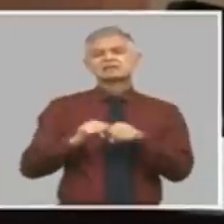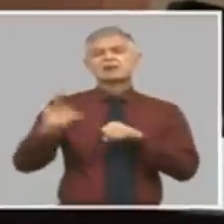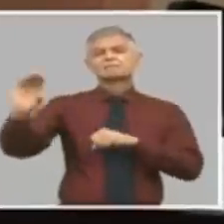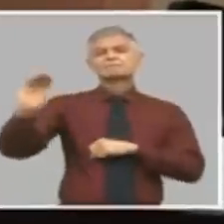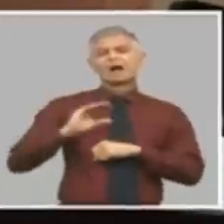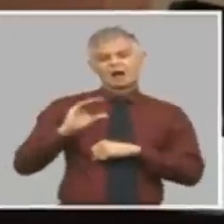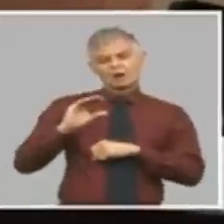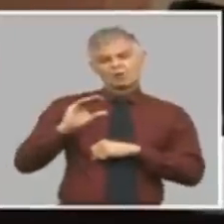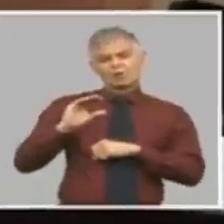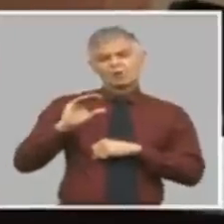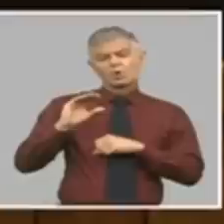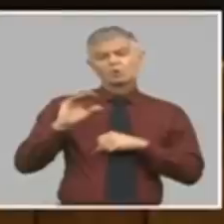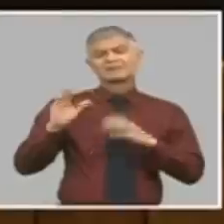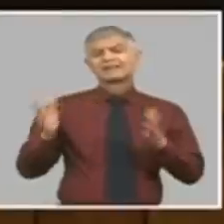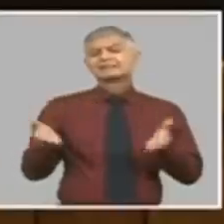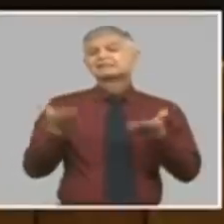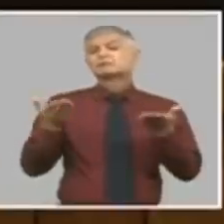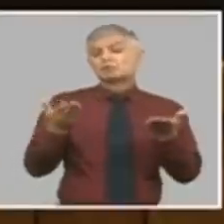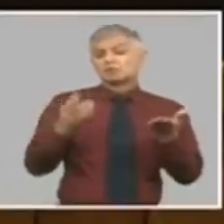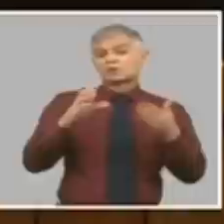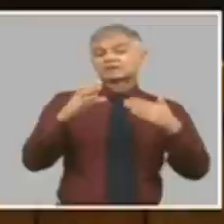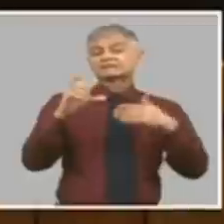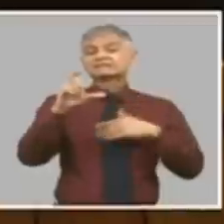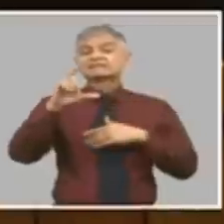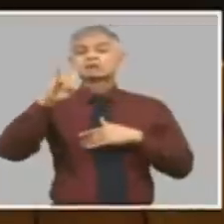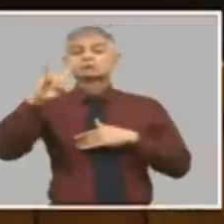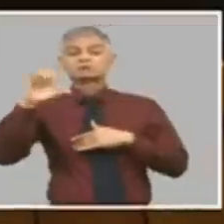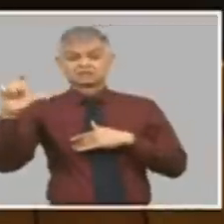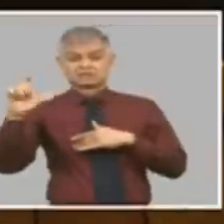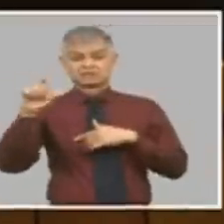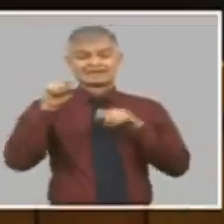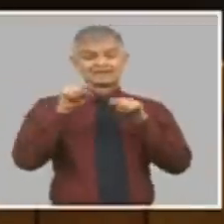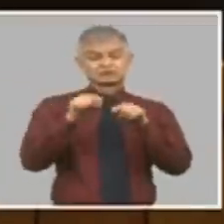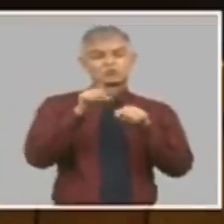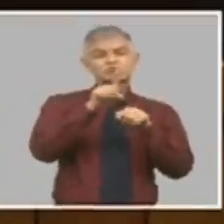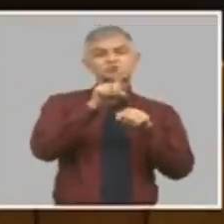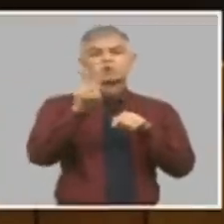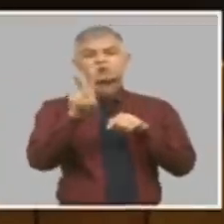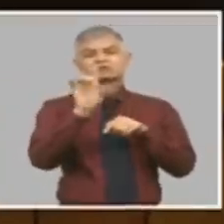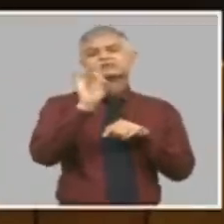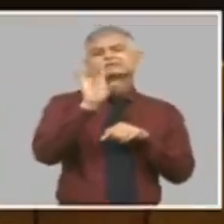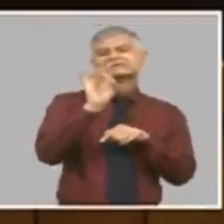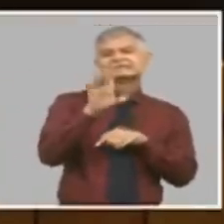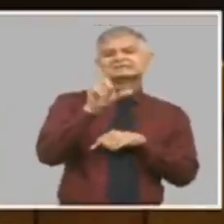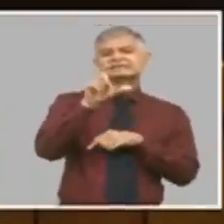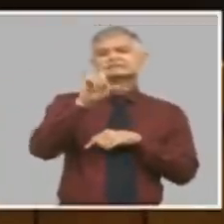Y eso promedia entre 12 y 15 CUC mensuales.